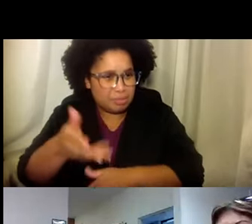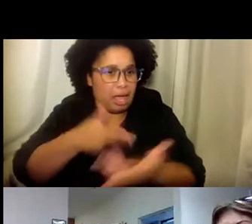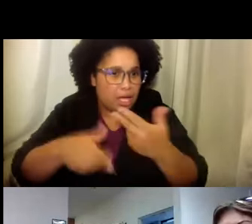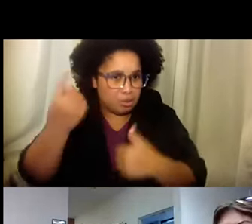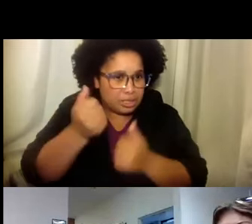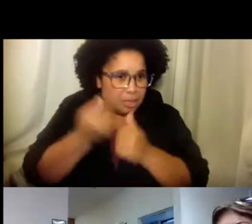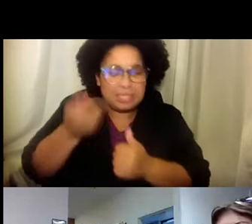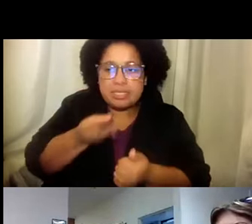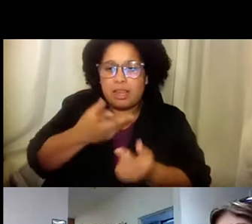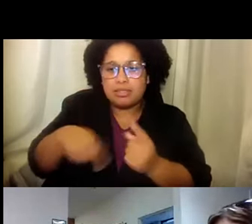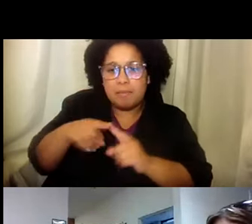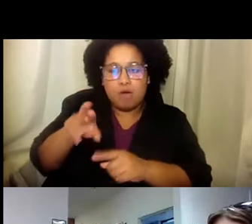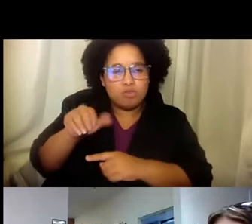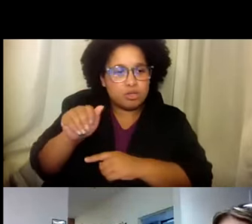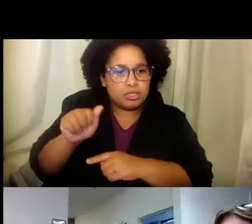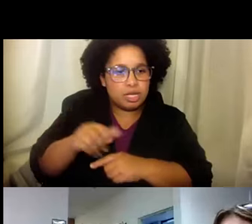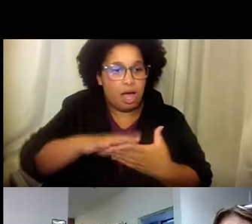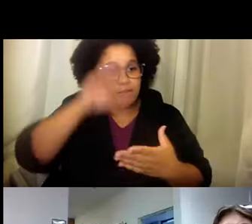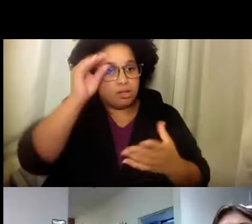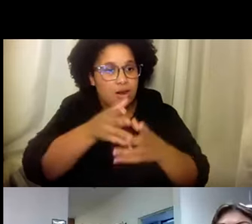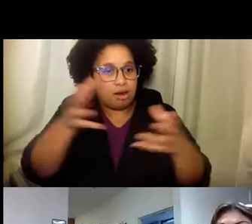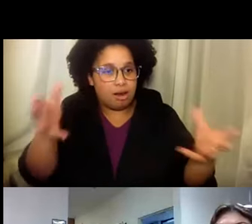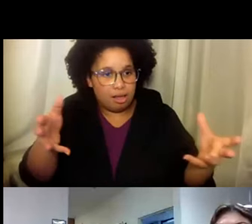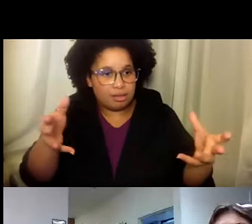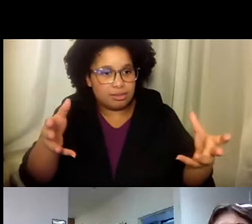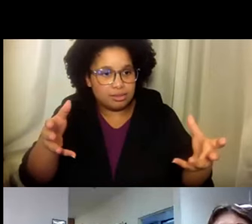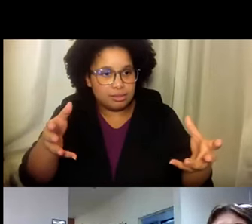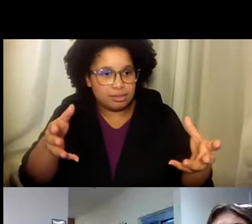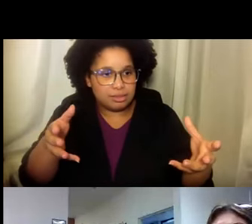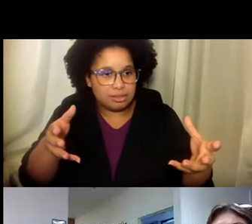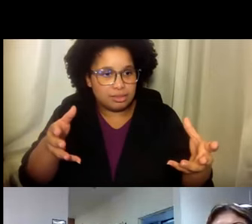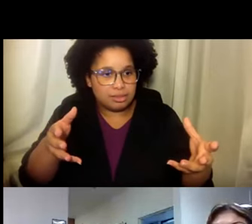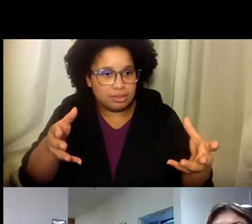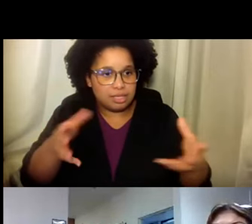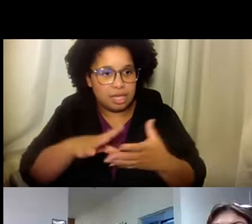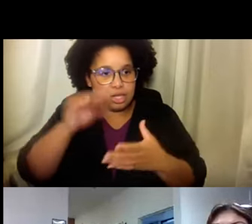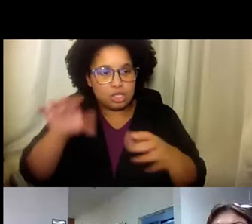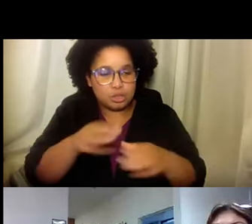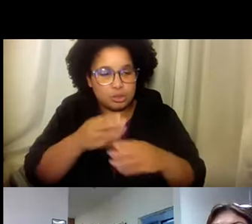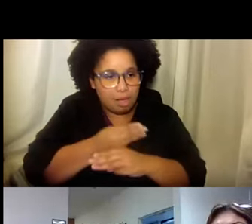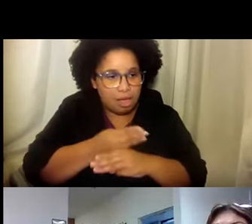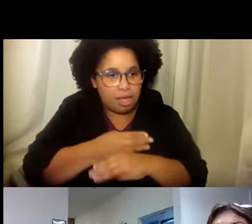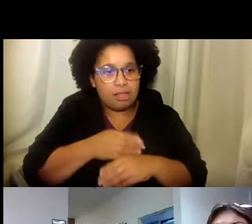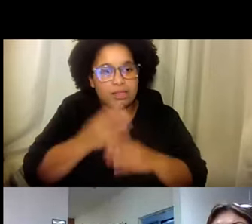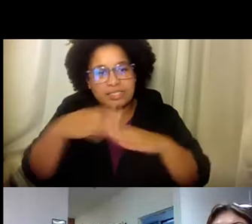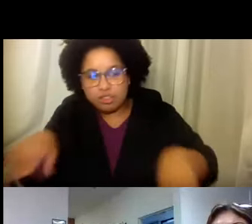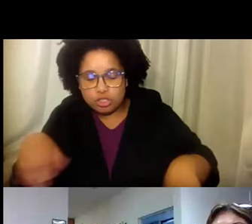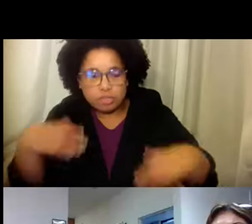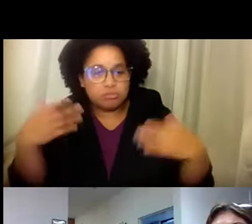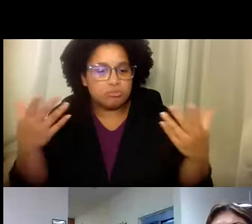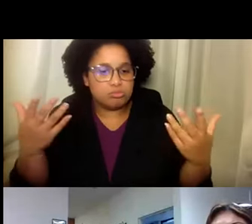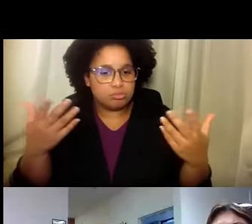persona. Cuéntanos un poquito sobre ella. Bueno, he aprendido mucho. He aprendido a hacer matemática,